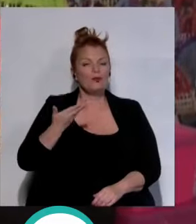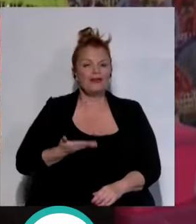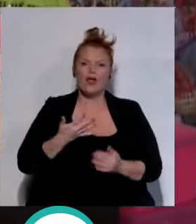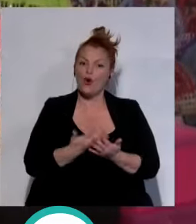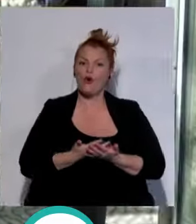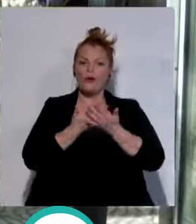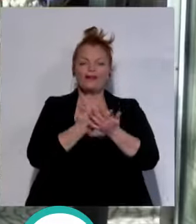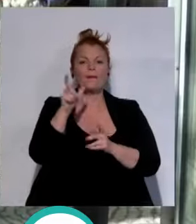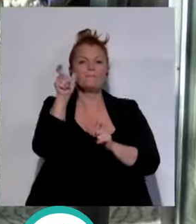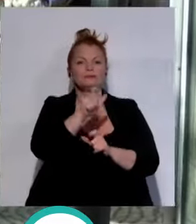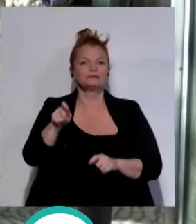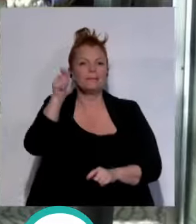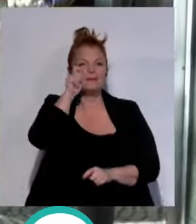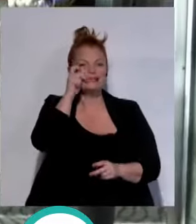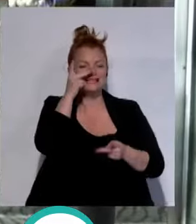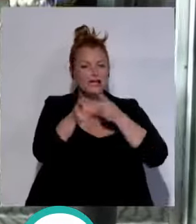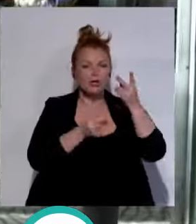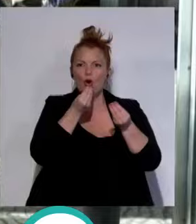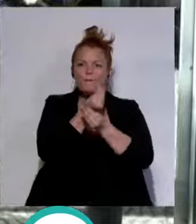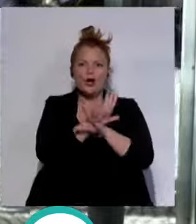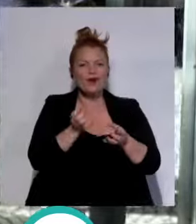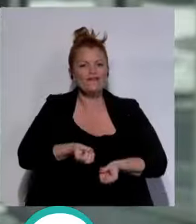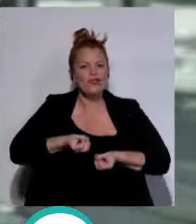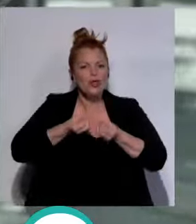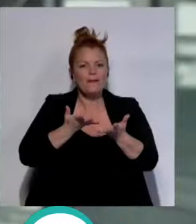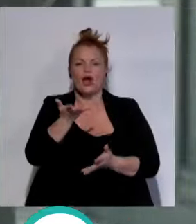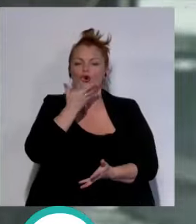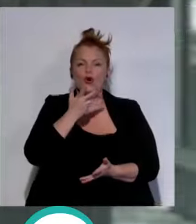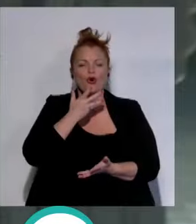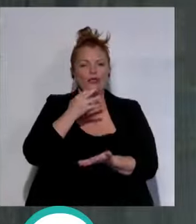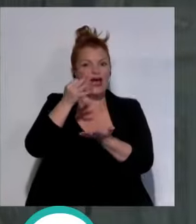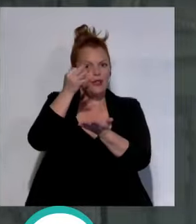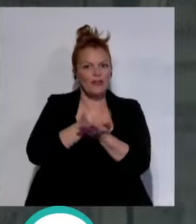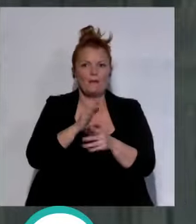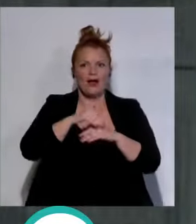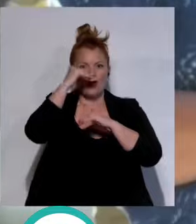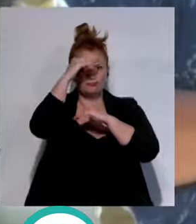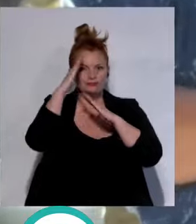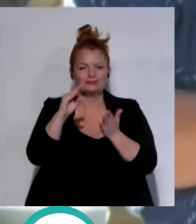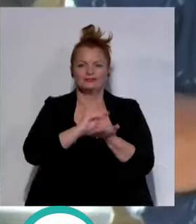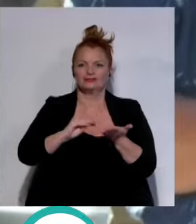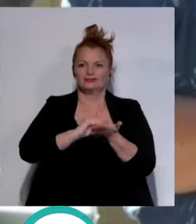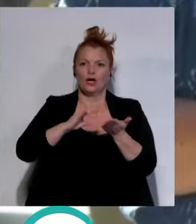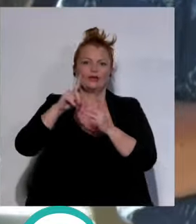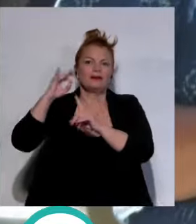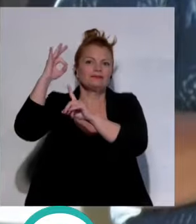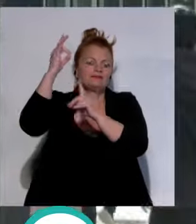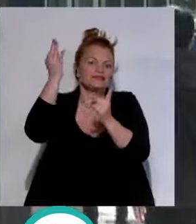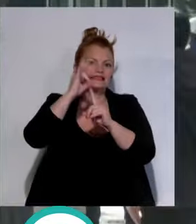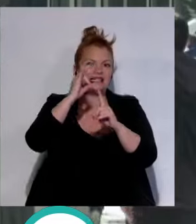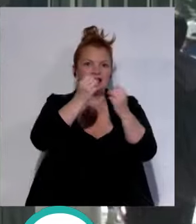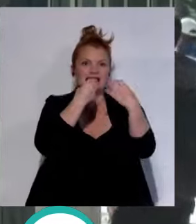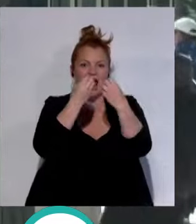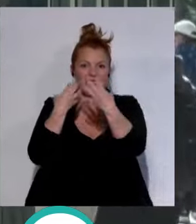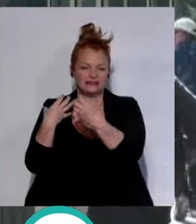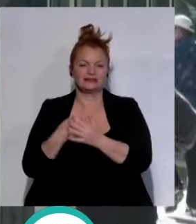de ofrecer a los visitantes la mejor información para que conozcan la ciudad a través de la oficina de atención al público o las señalíticas. Para conseguir este